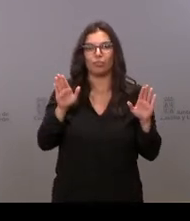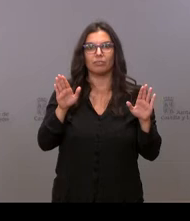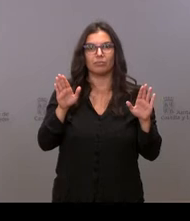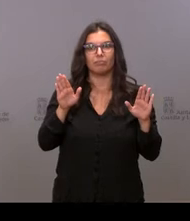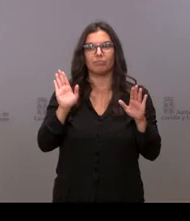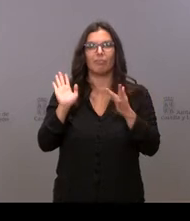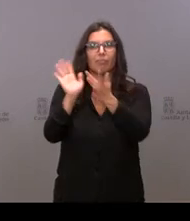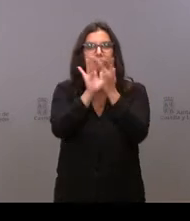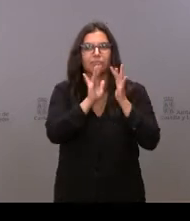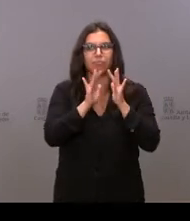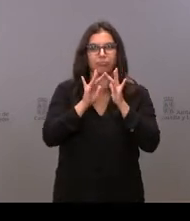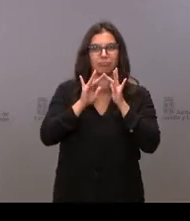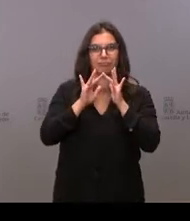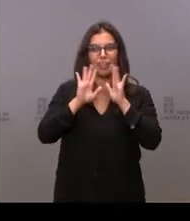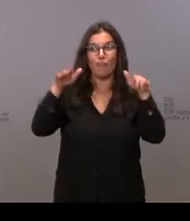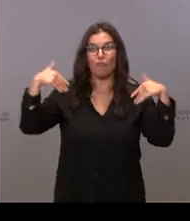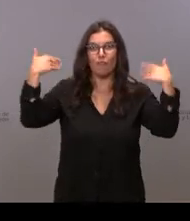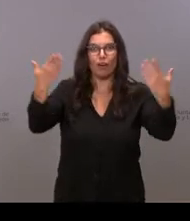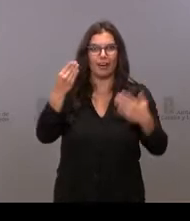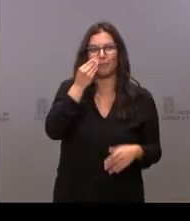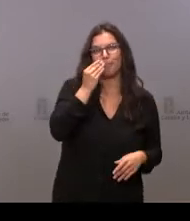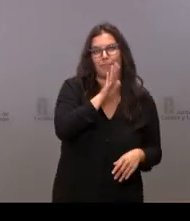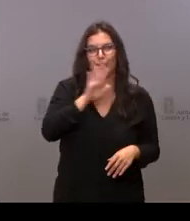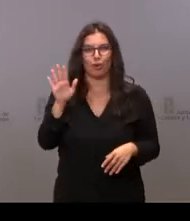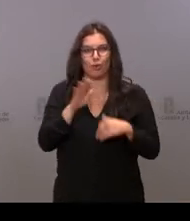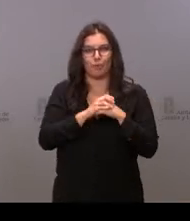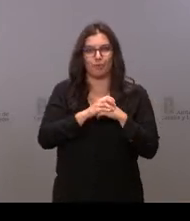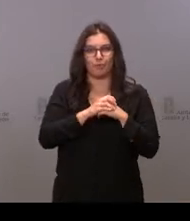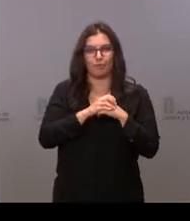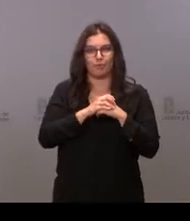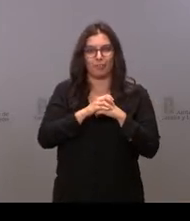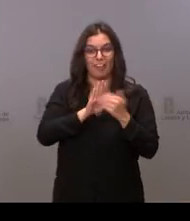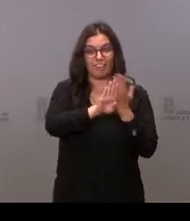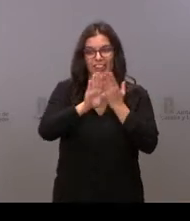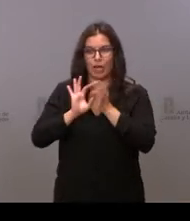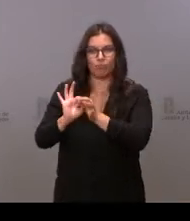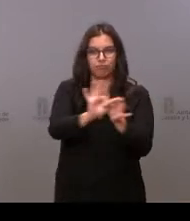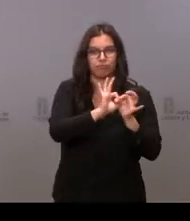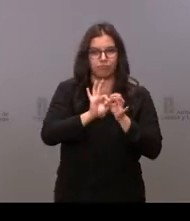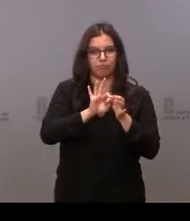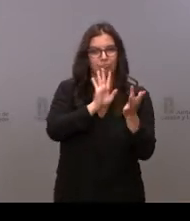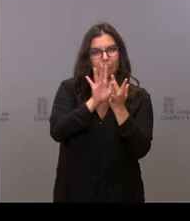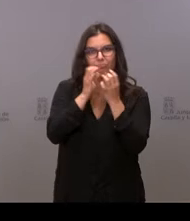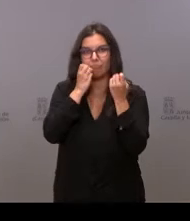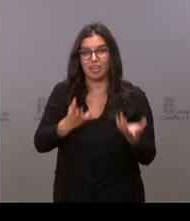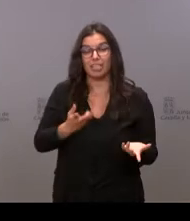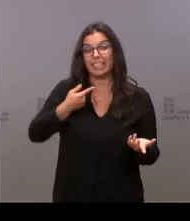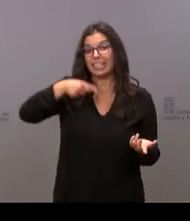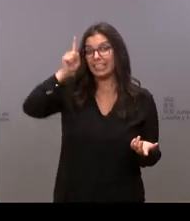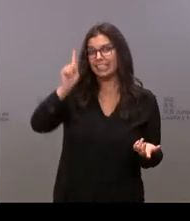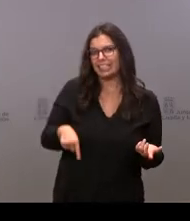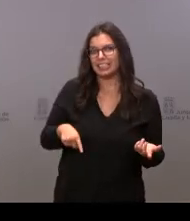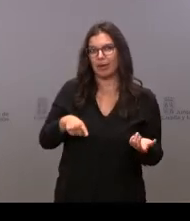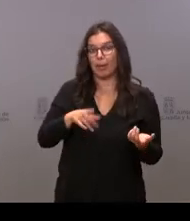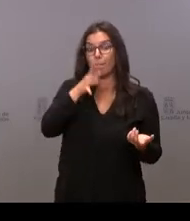comunicados con el mundo exterior, estar bien relacionados con nuestros vecinos y tener motivos para intentar